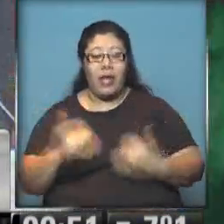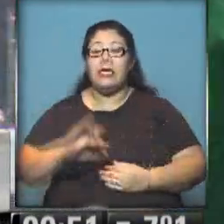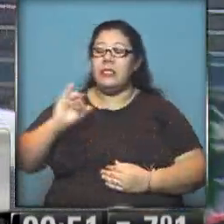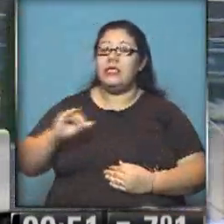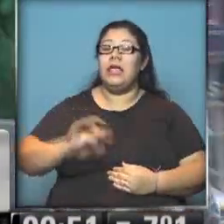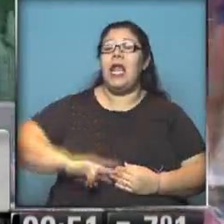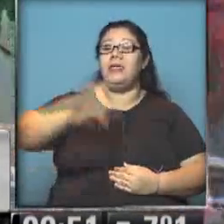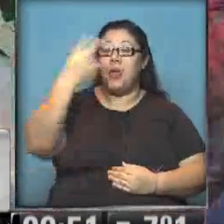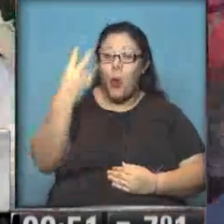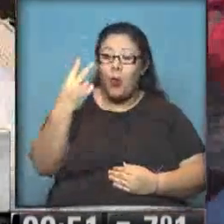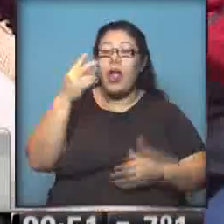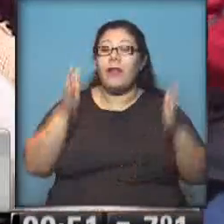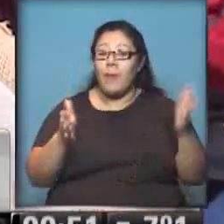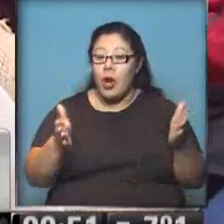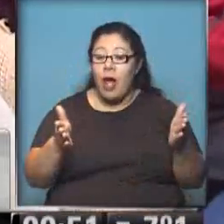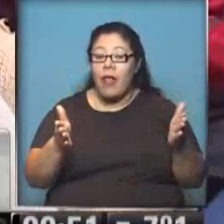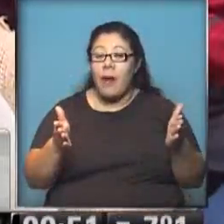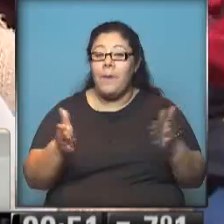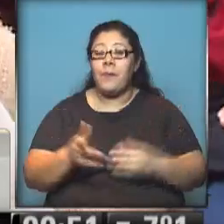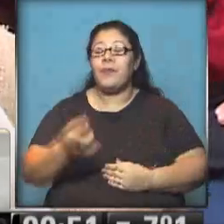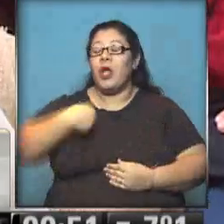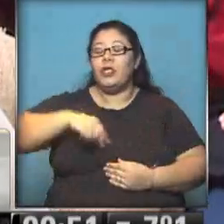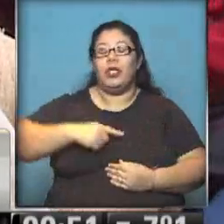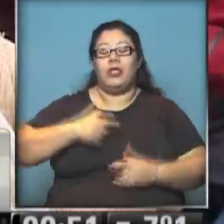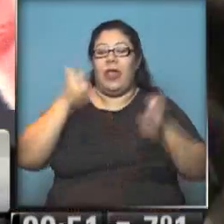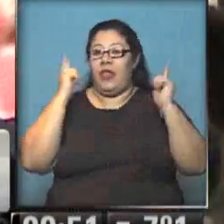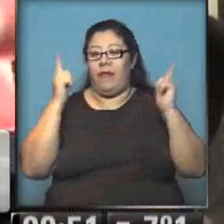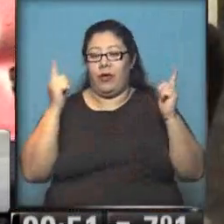segunda temporada y así que lo estamos disfrutando muchísimo.